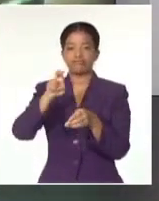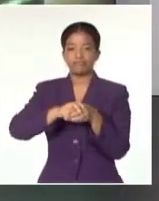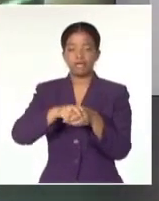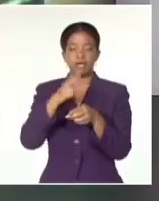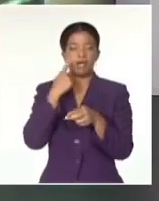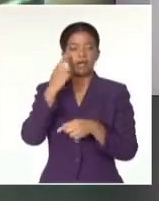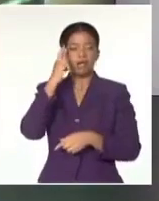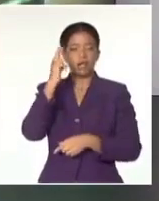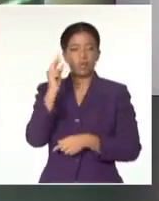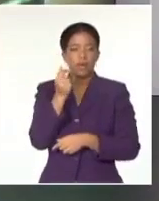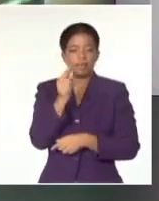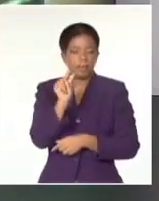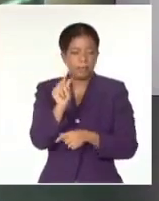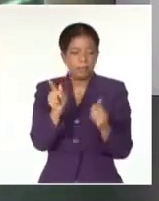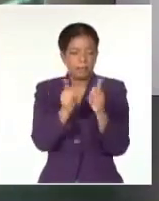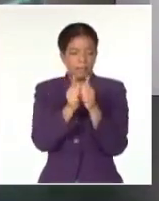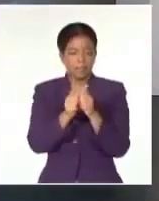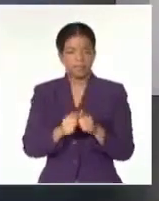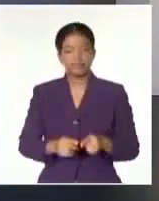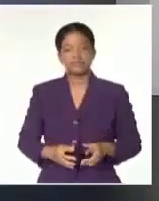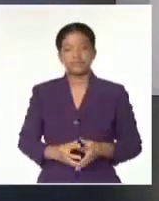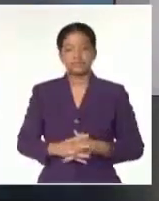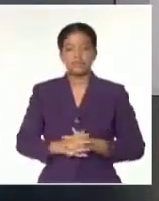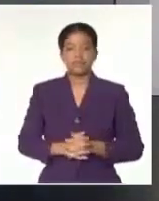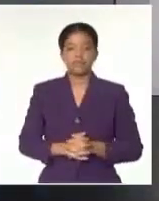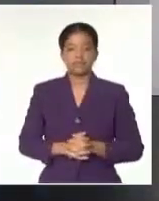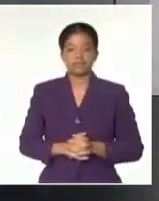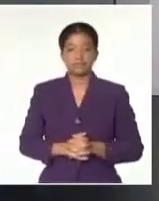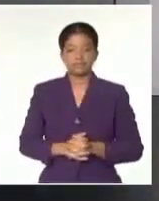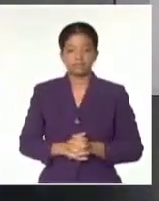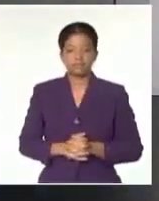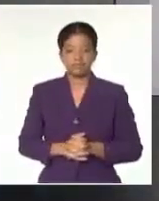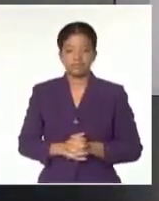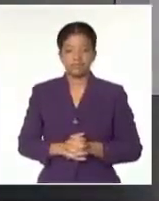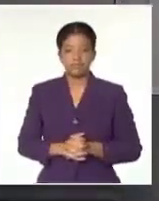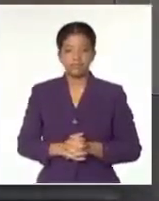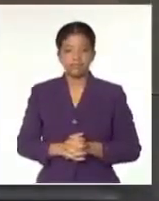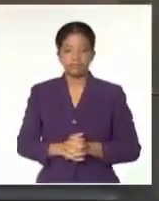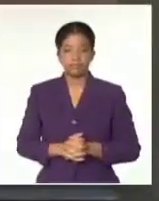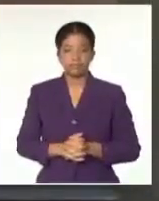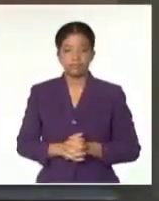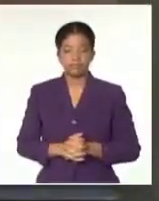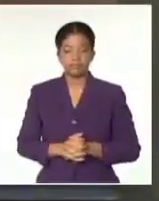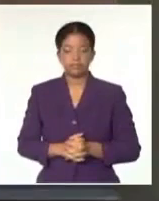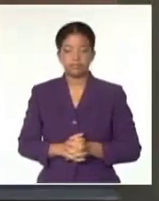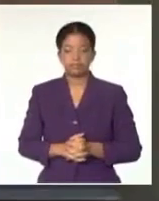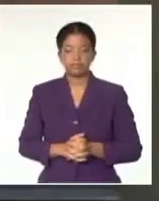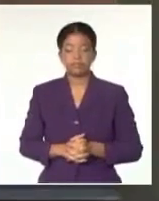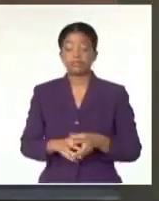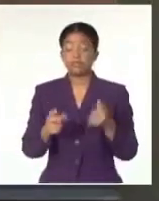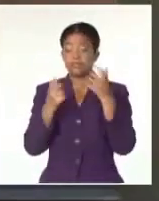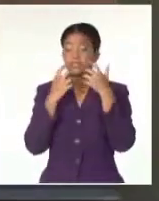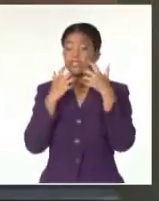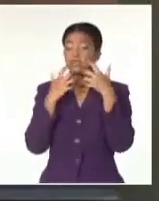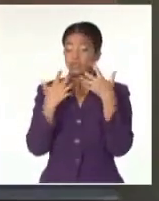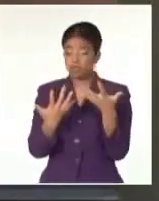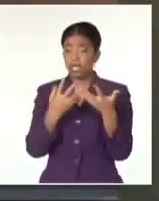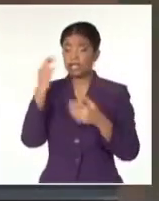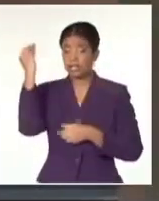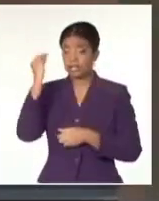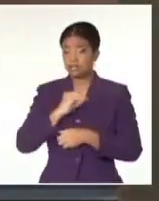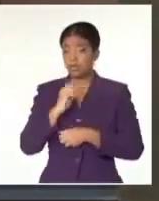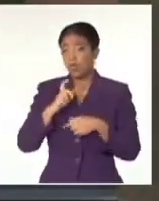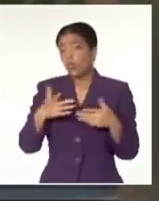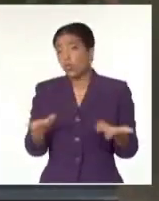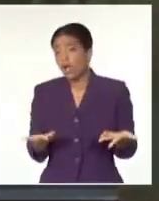recordar un breve fragmento de esas intervenciones del comandante en jefe. Adelante. Sería muy interesante saber cuándo, dónde y cómo y a quién